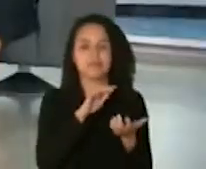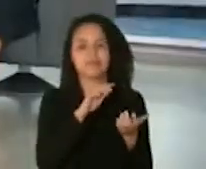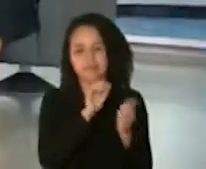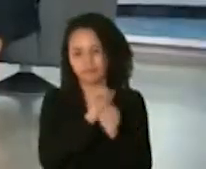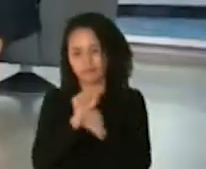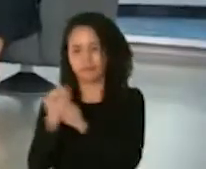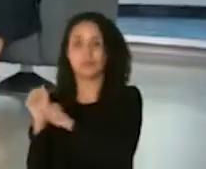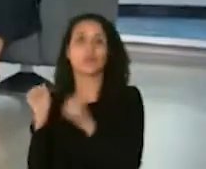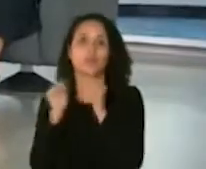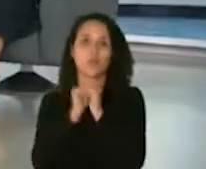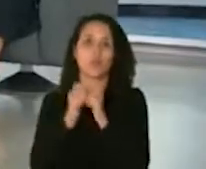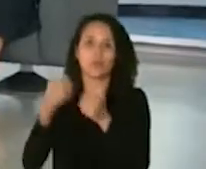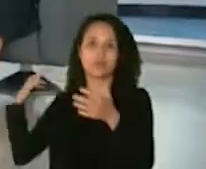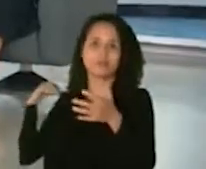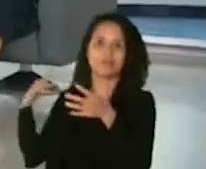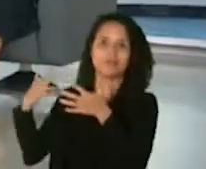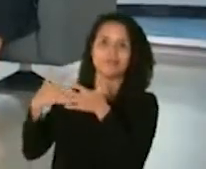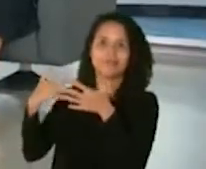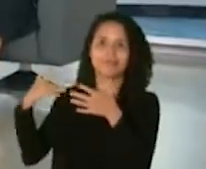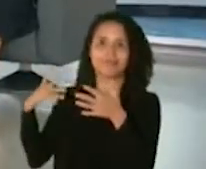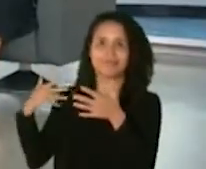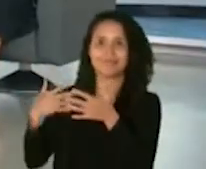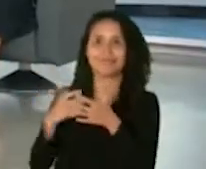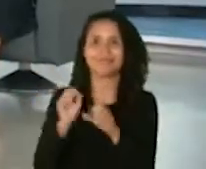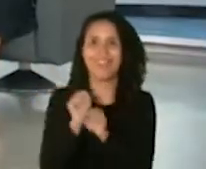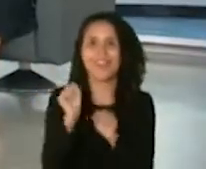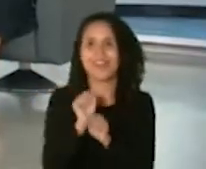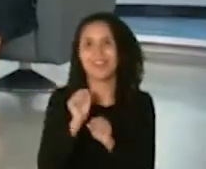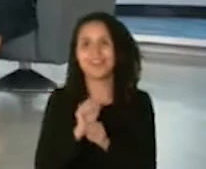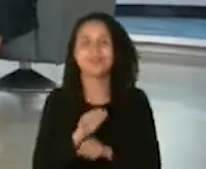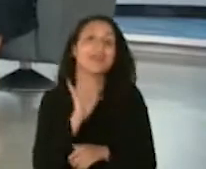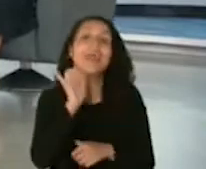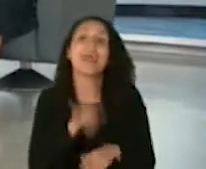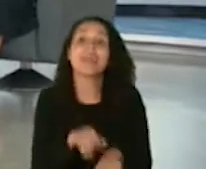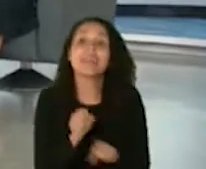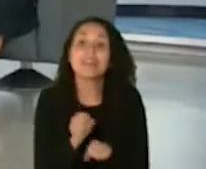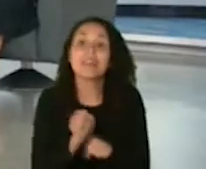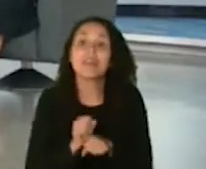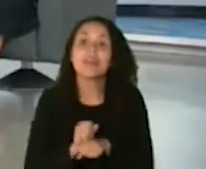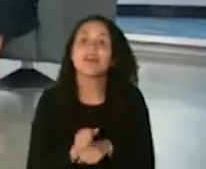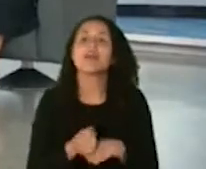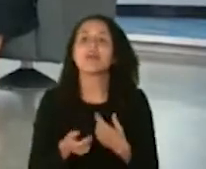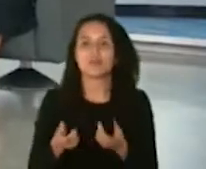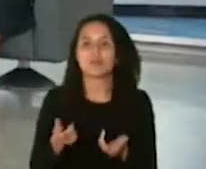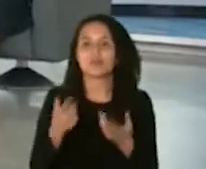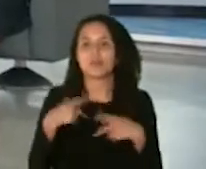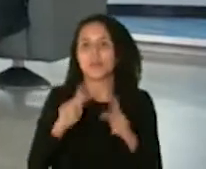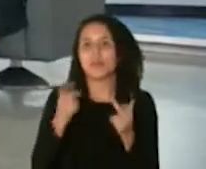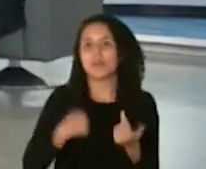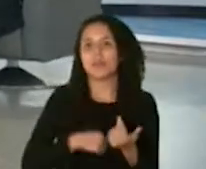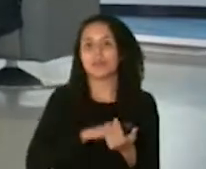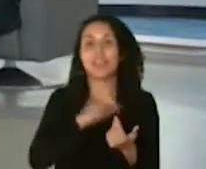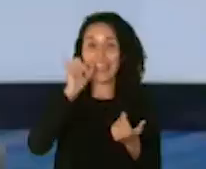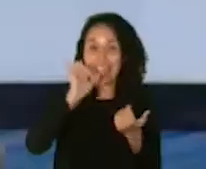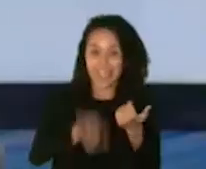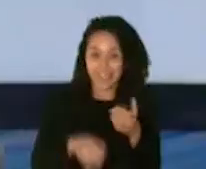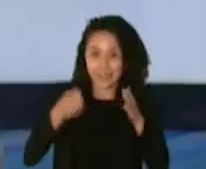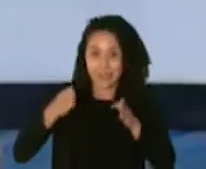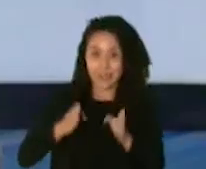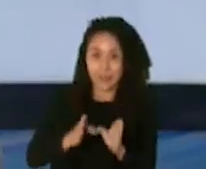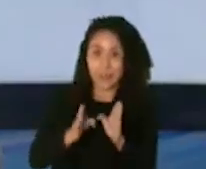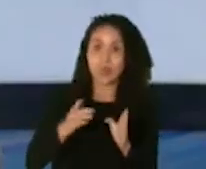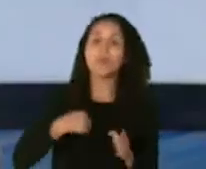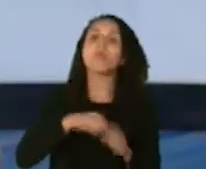así que definitivamente ese trabajo es el que nos ha dicho esta es la manera de poder crear vacunas